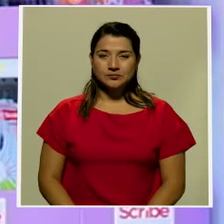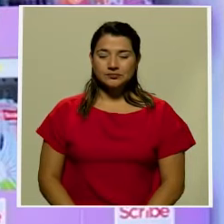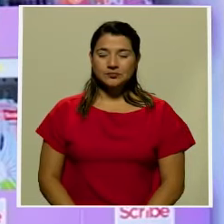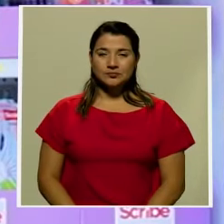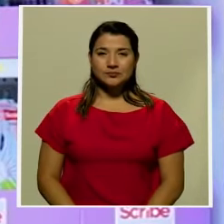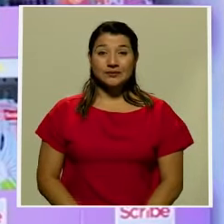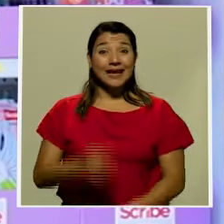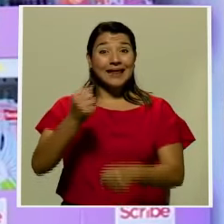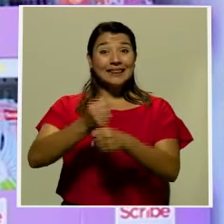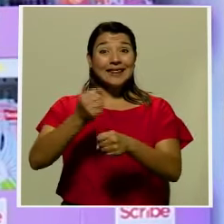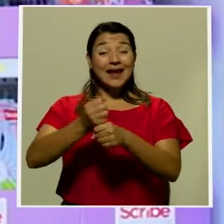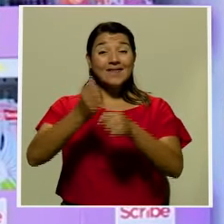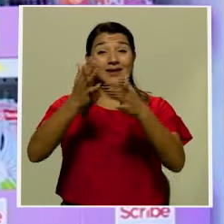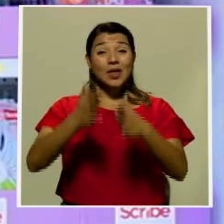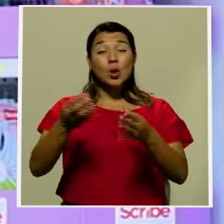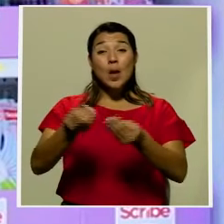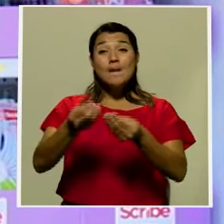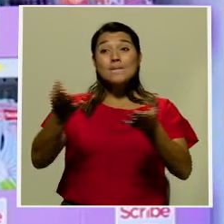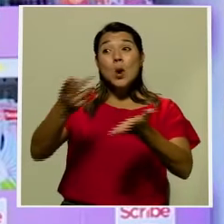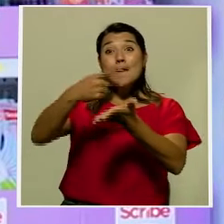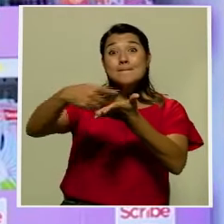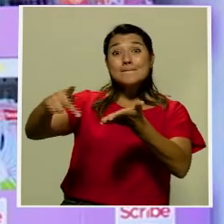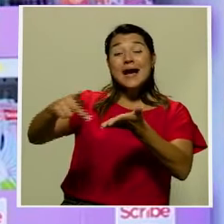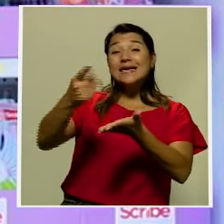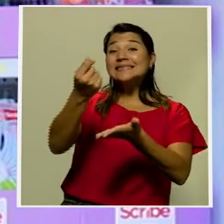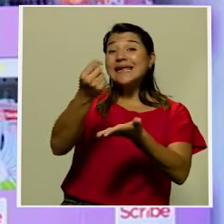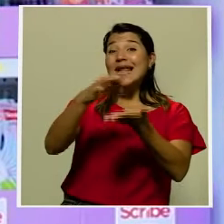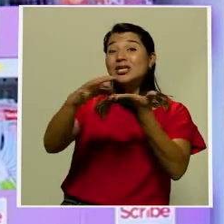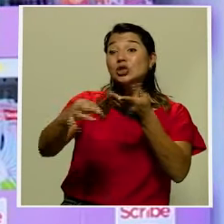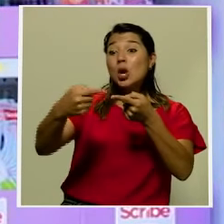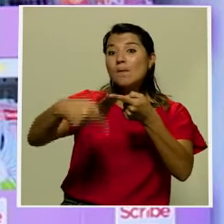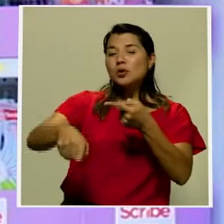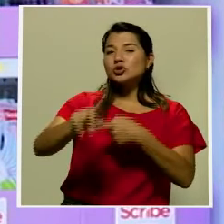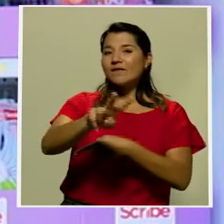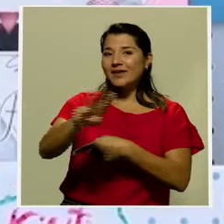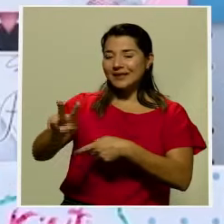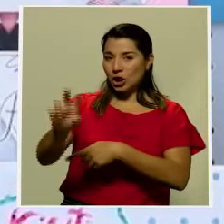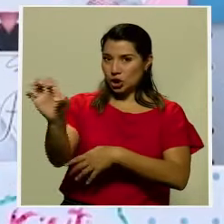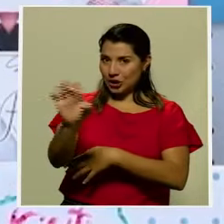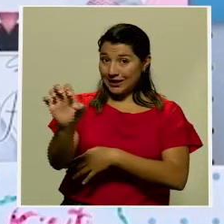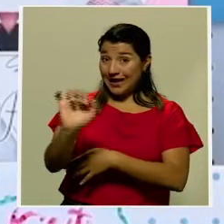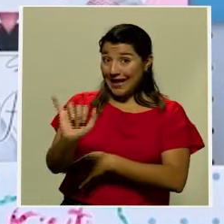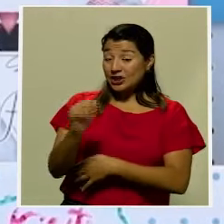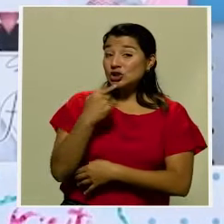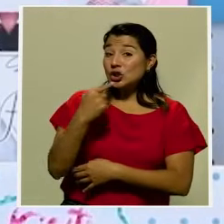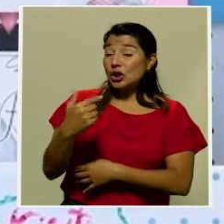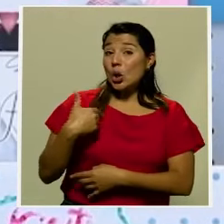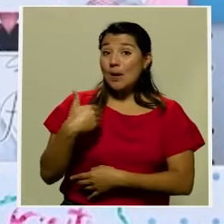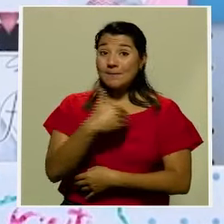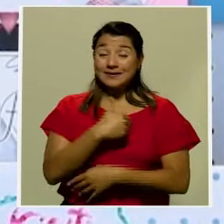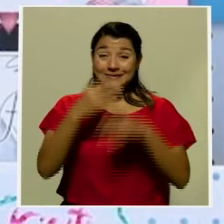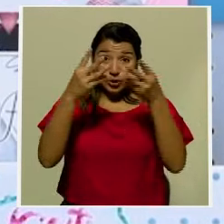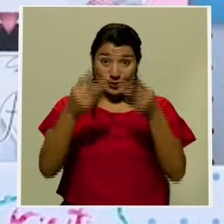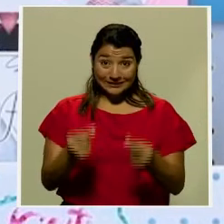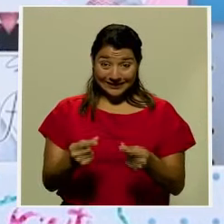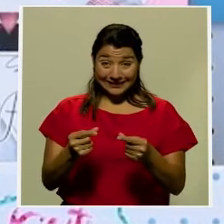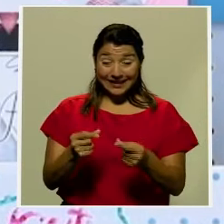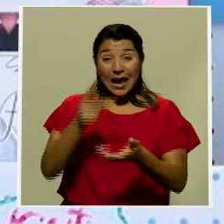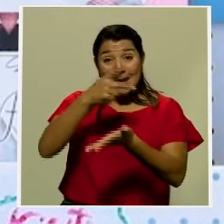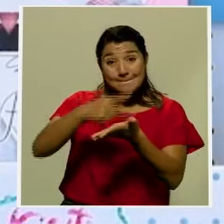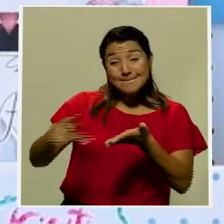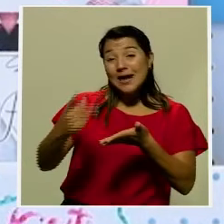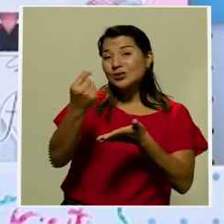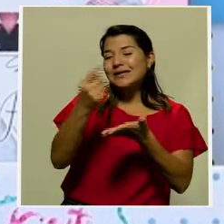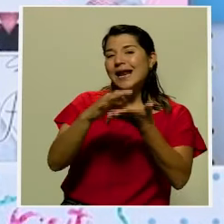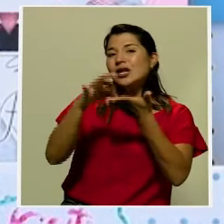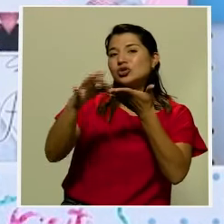Los empleados públicos recibirán el bono escolar el próximo 22 de enero. Según lo anunciado por el Ministerio de Hacienda, el pago del salario